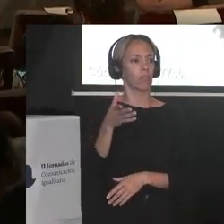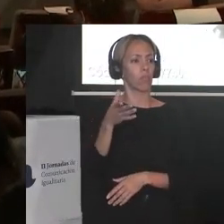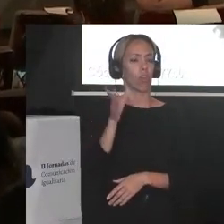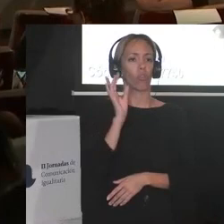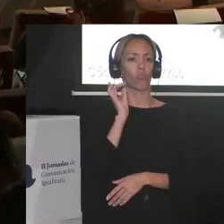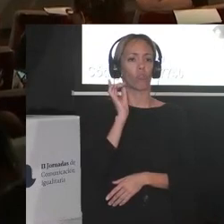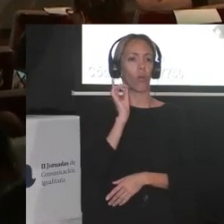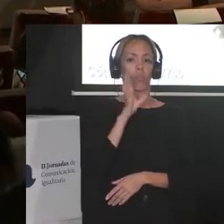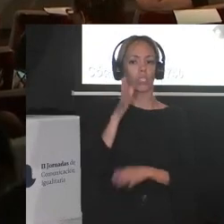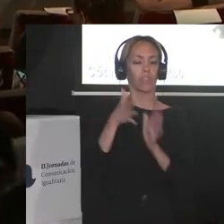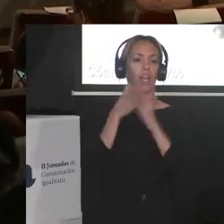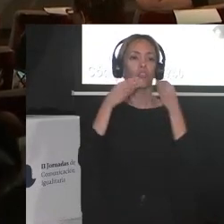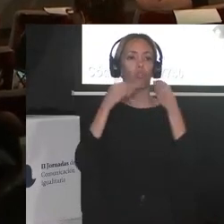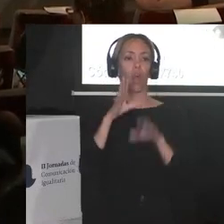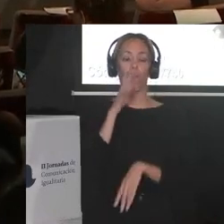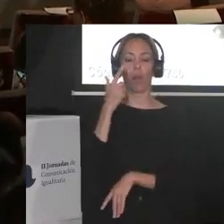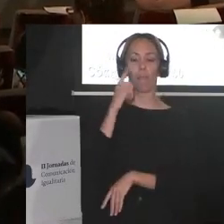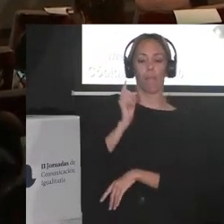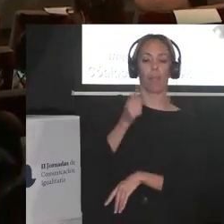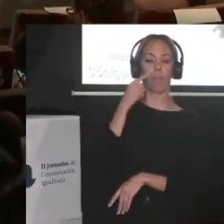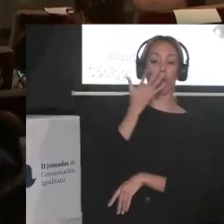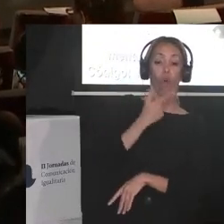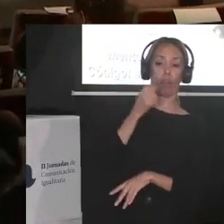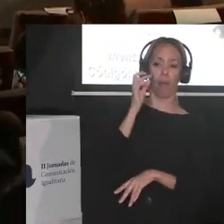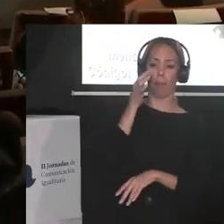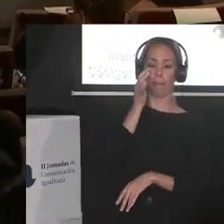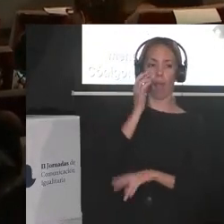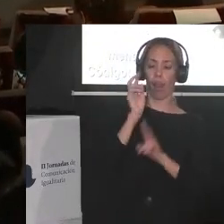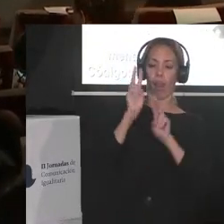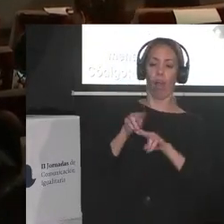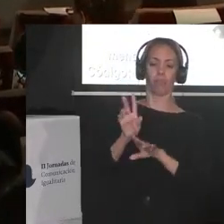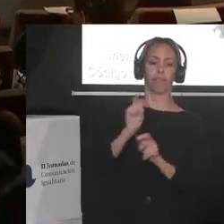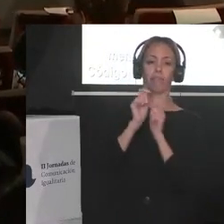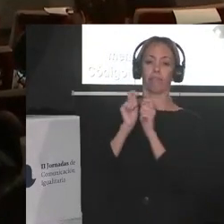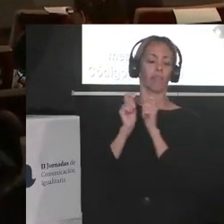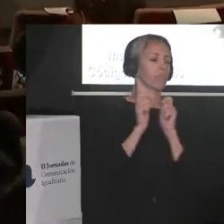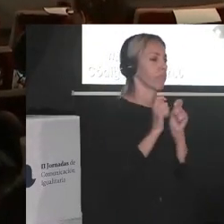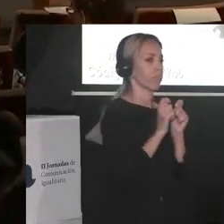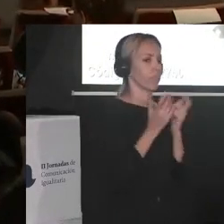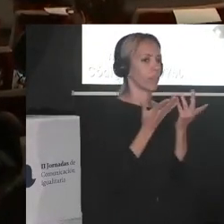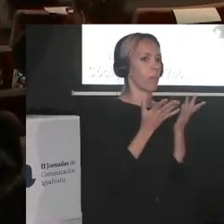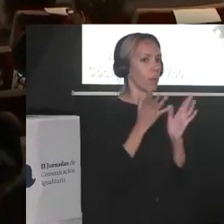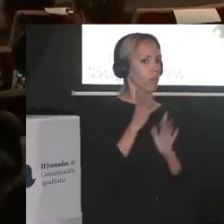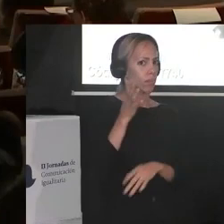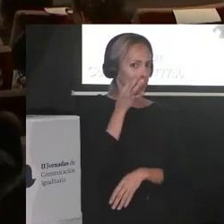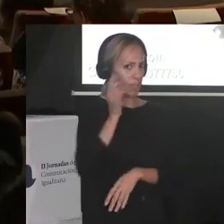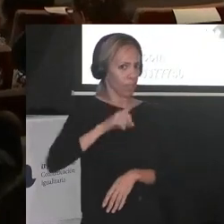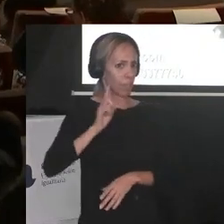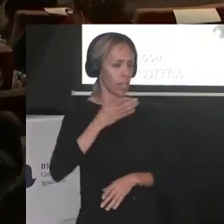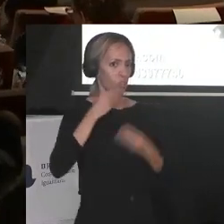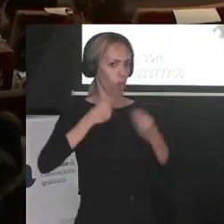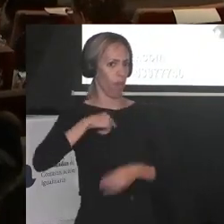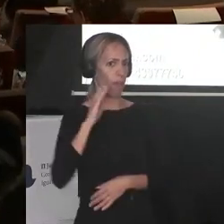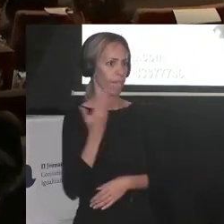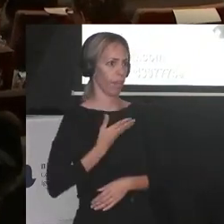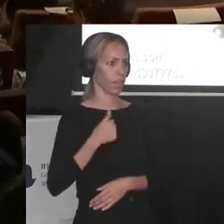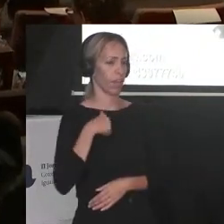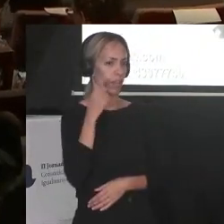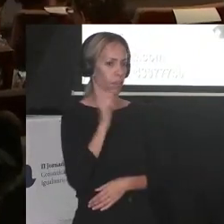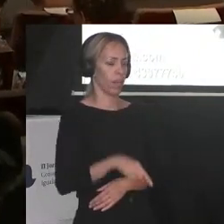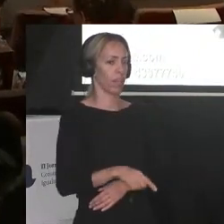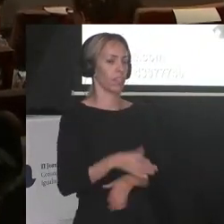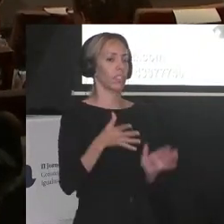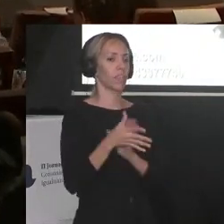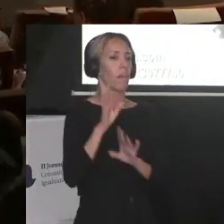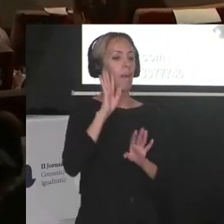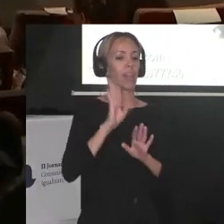color de piel de forma directa aunque en el fondo sí que no se atraviesa pero todas esas historias quedan como fuera de